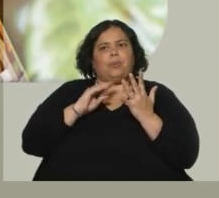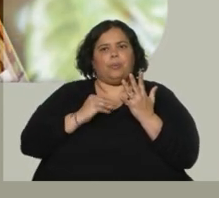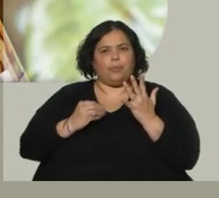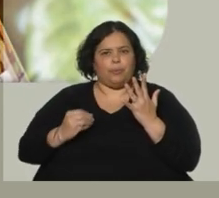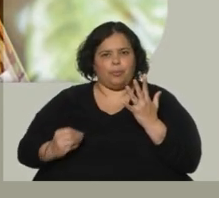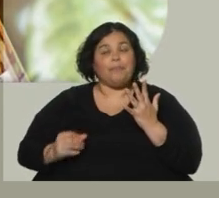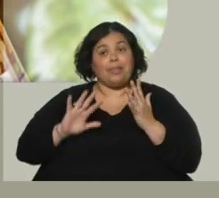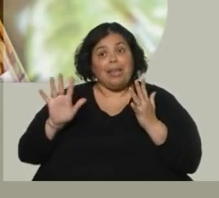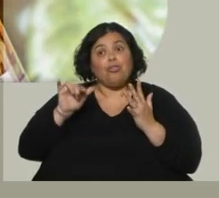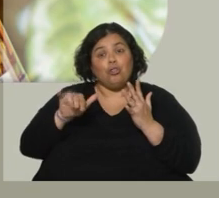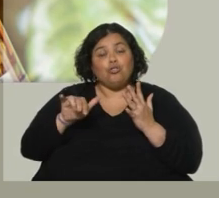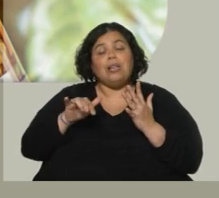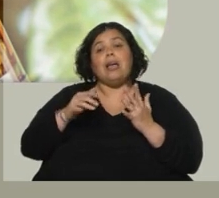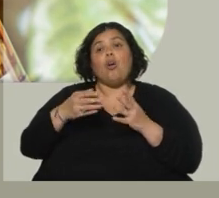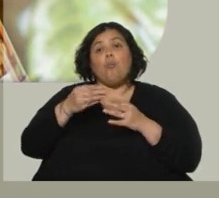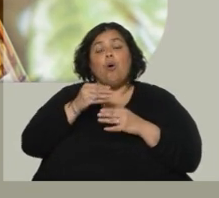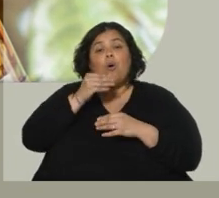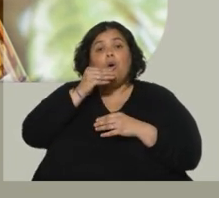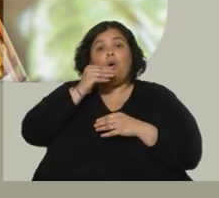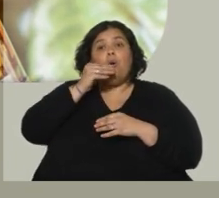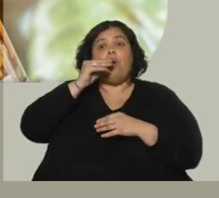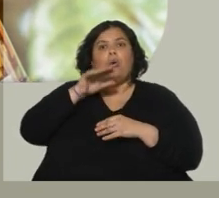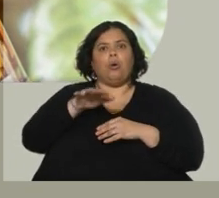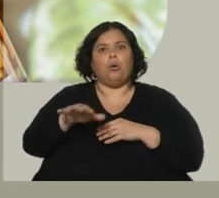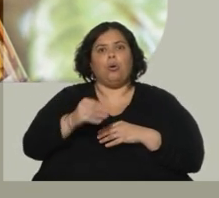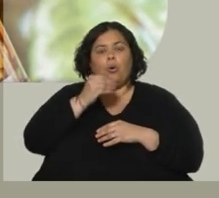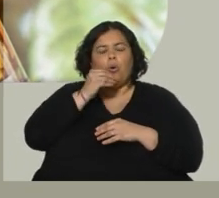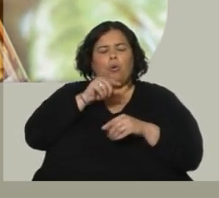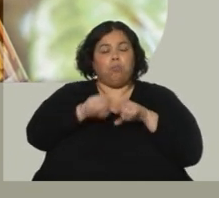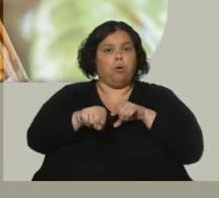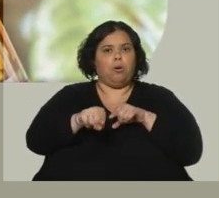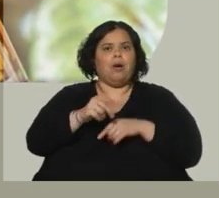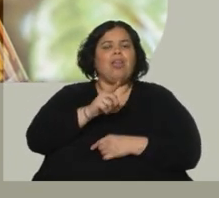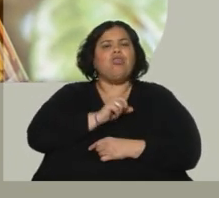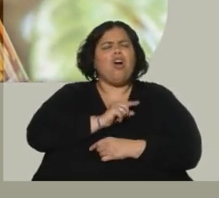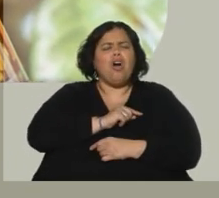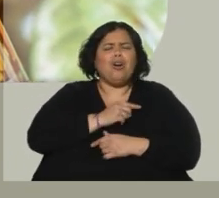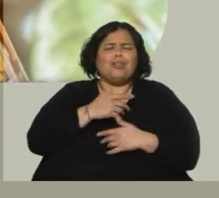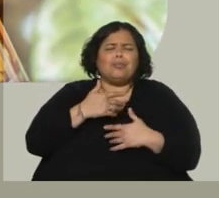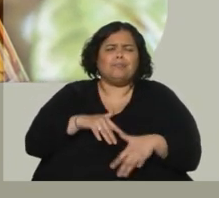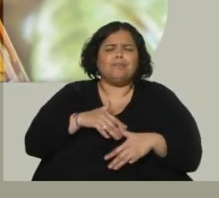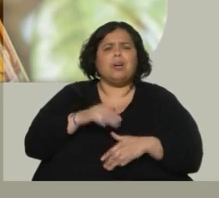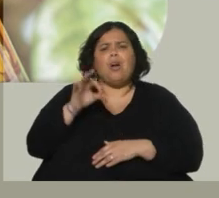El uso mediante vaporización es inmediato. Y justamente cuando una persona tiene dolor crónico o está teniendo